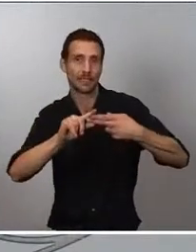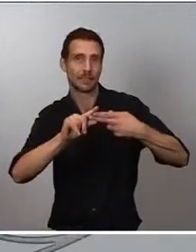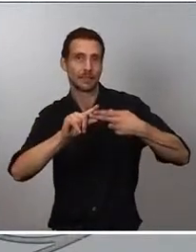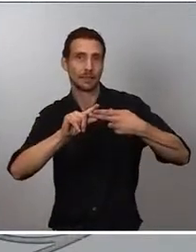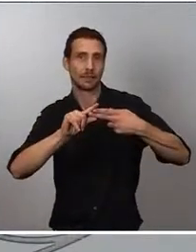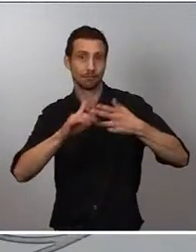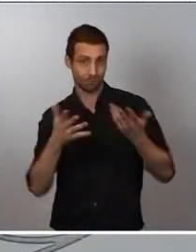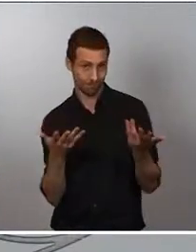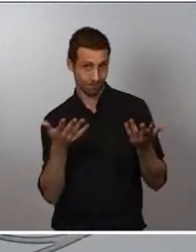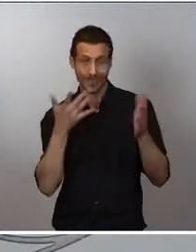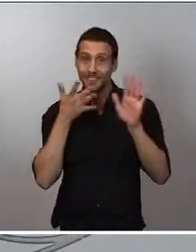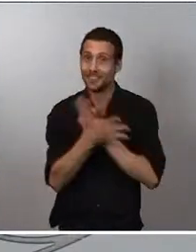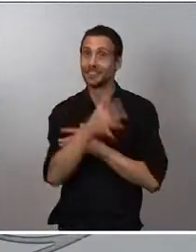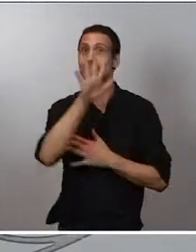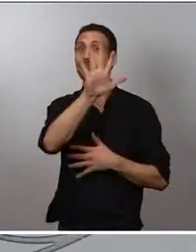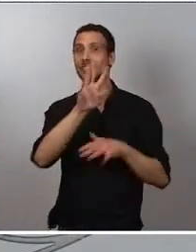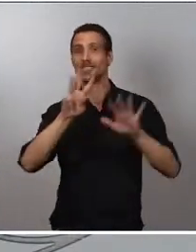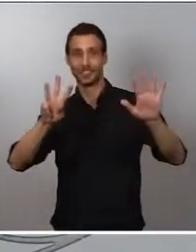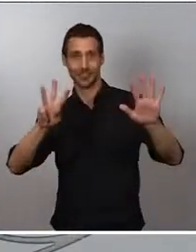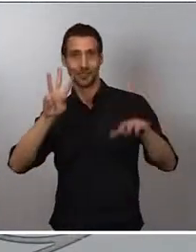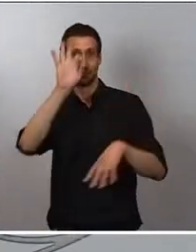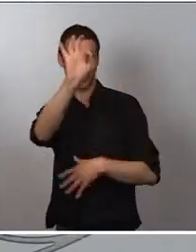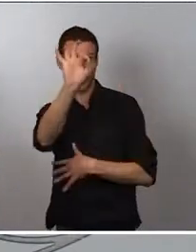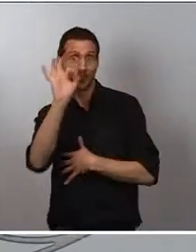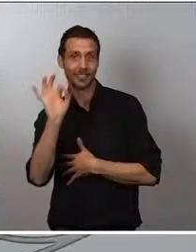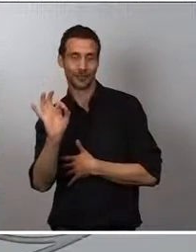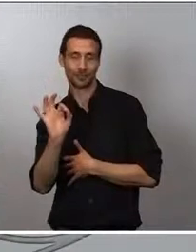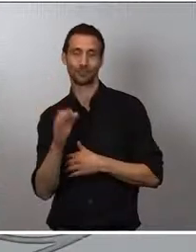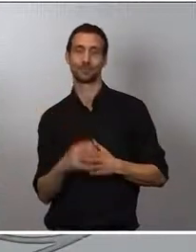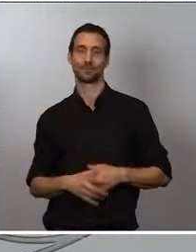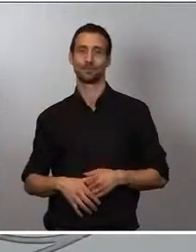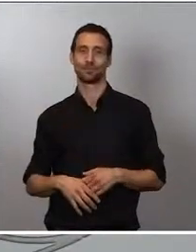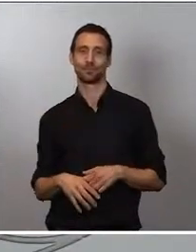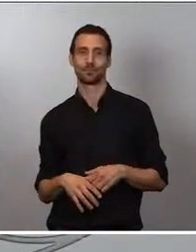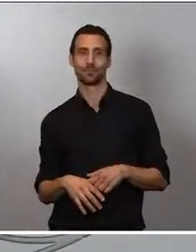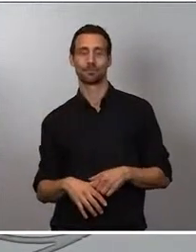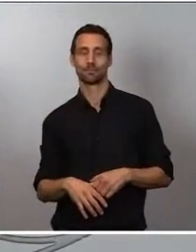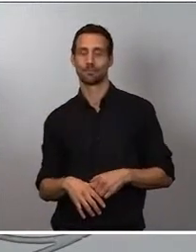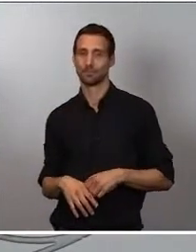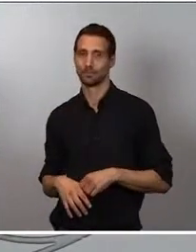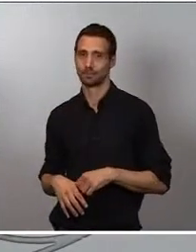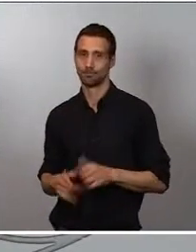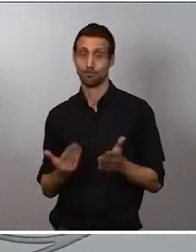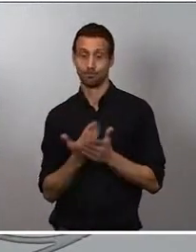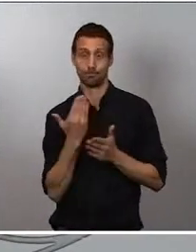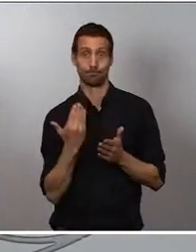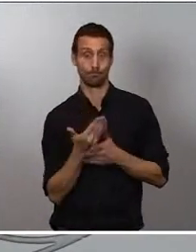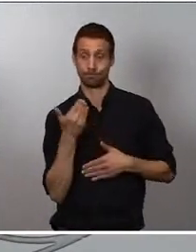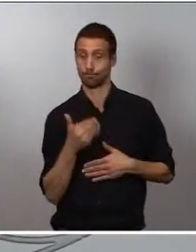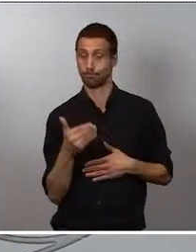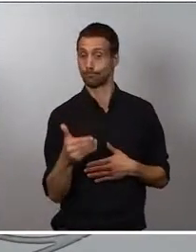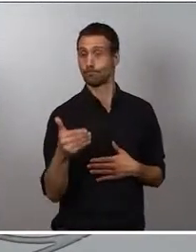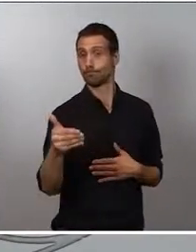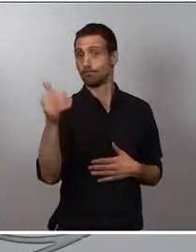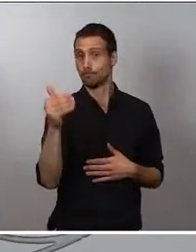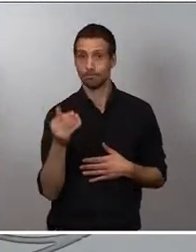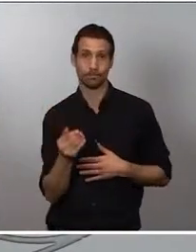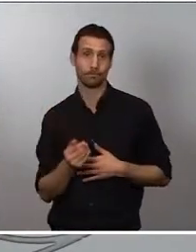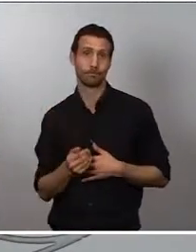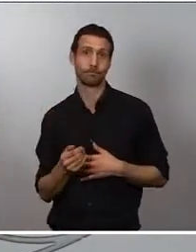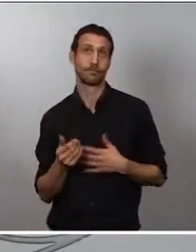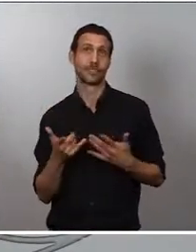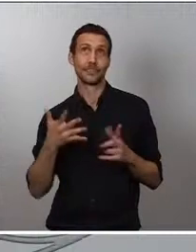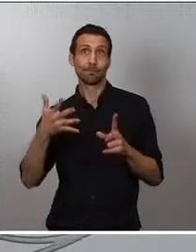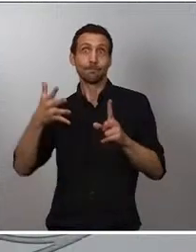58,6%. Por tanto, en pocos días vamos a alcanzar el porcentaje, el hito, perdón, del 70